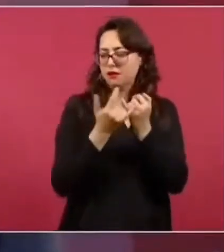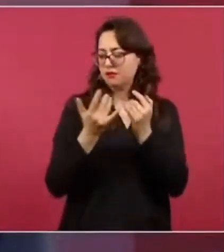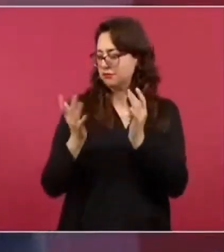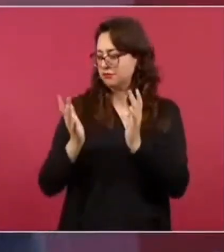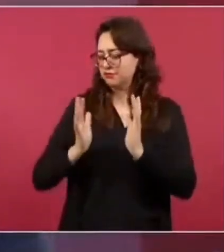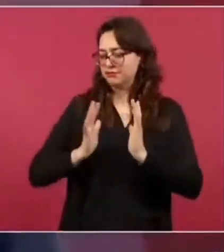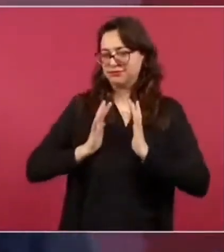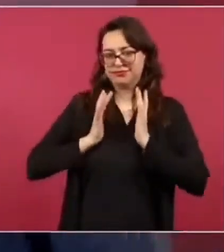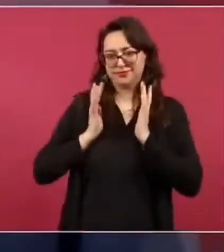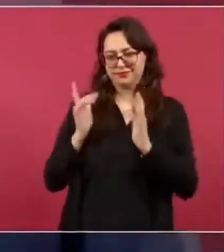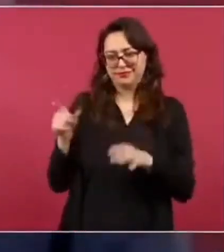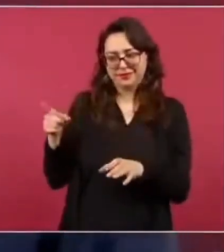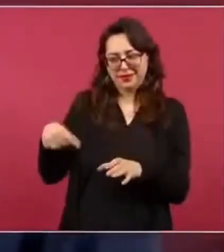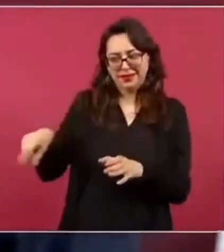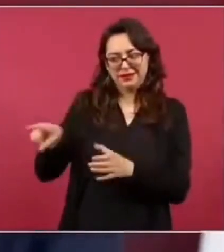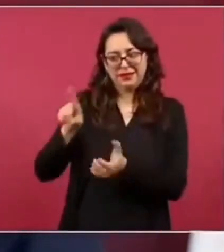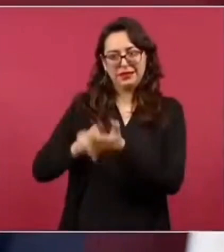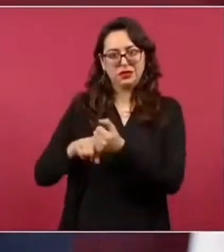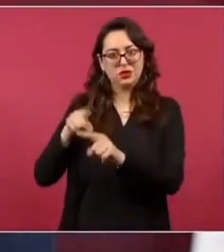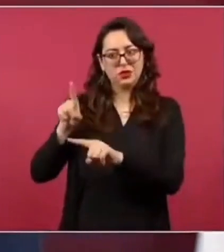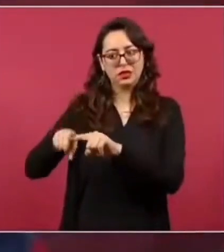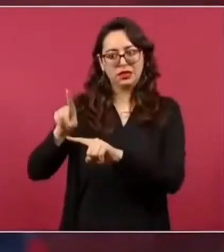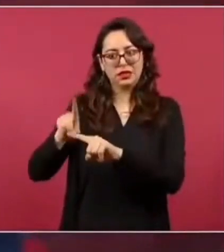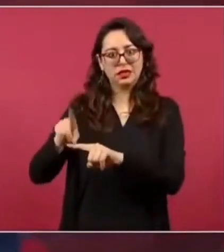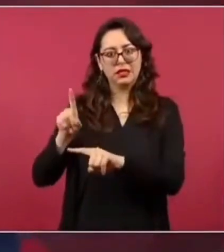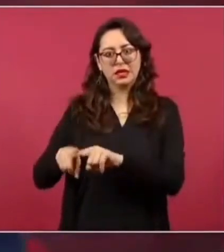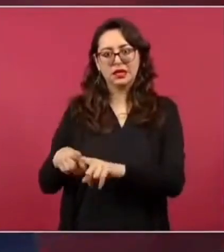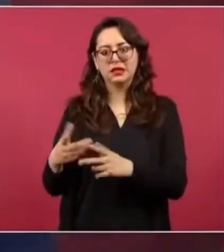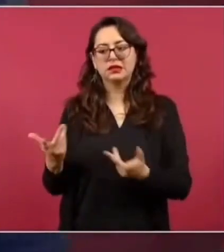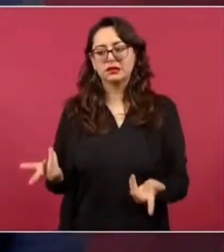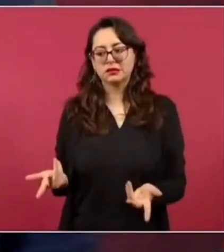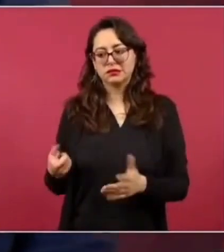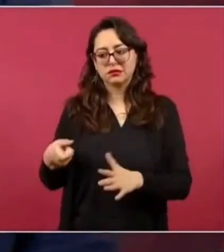¿qué pata puso ese huevo?